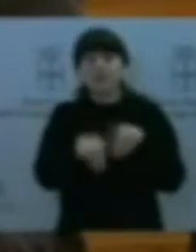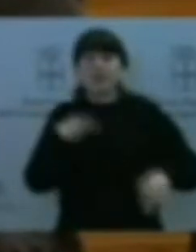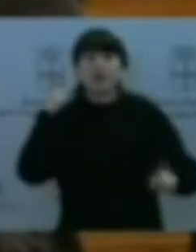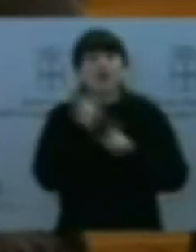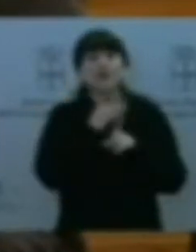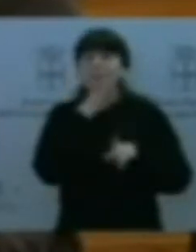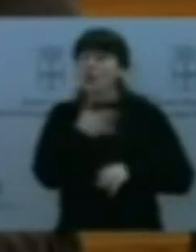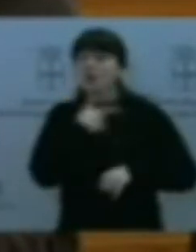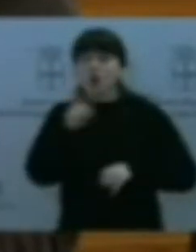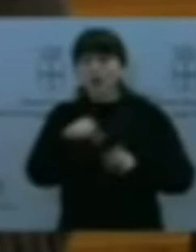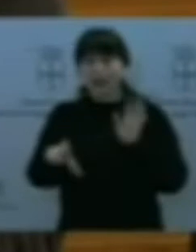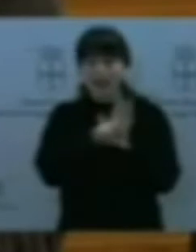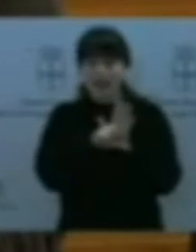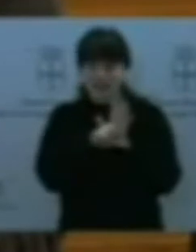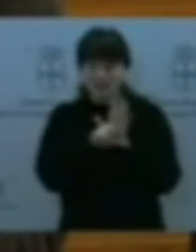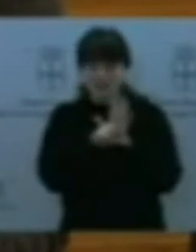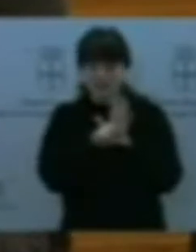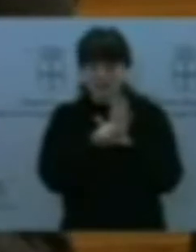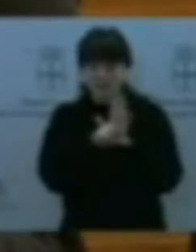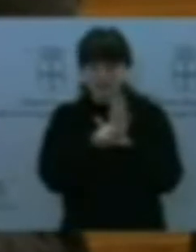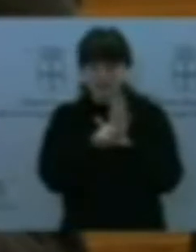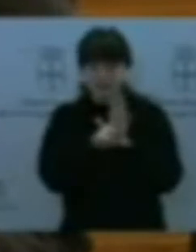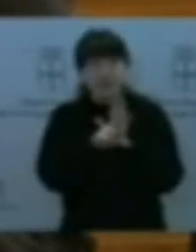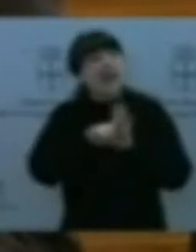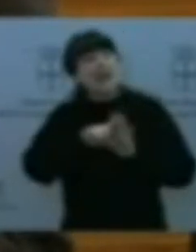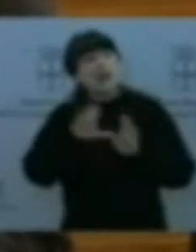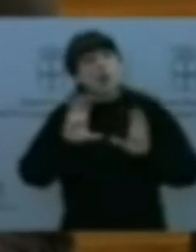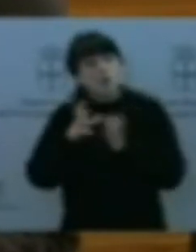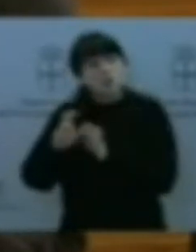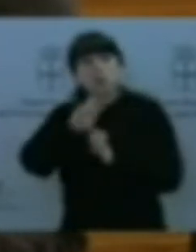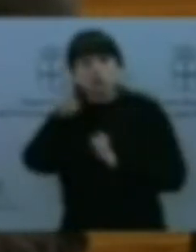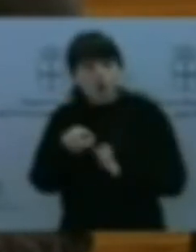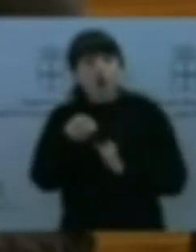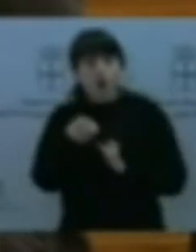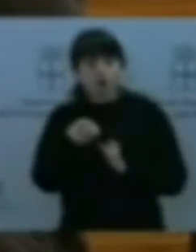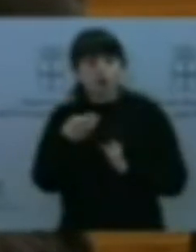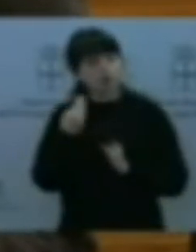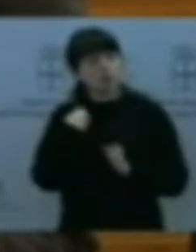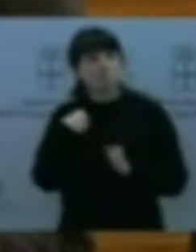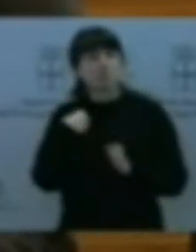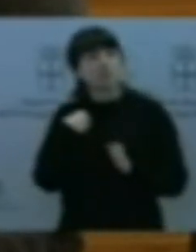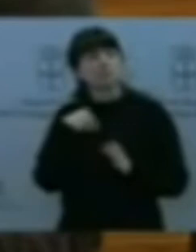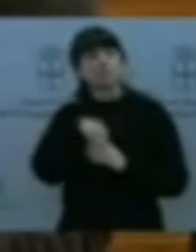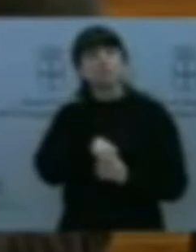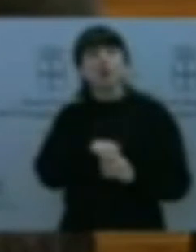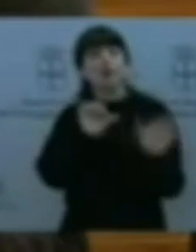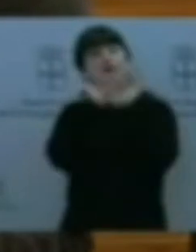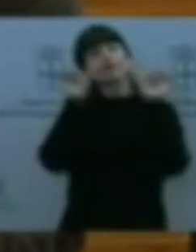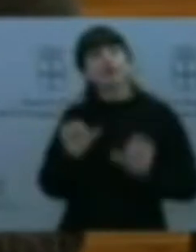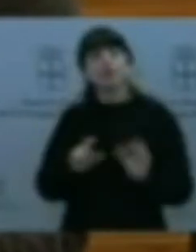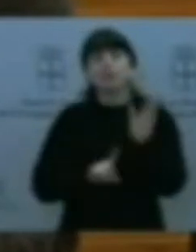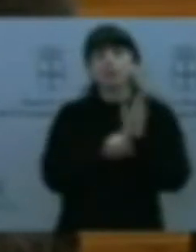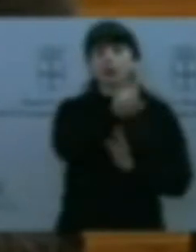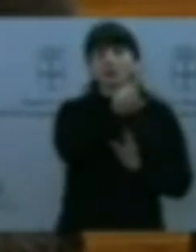previo, y que otros grupos parlamentarios, sentados en esa bancada progresista, socialista y comunista, esos grupos